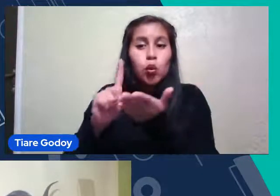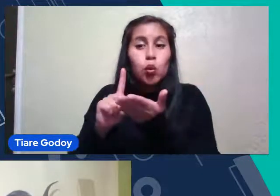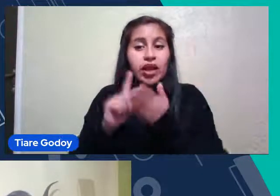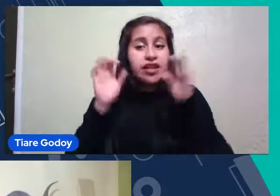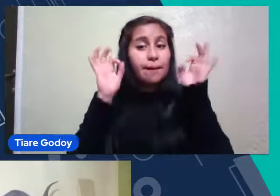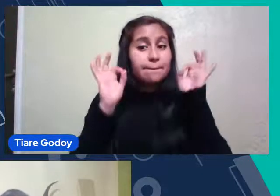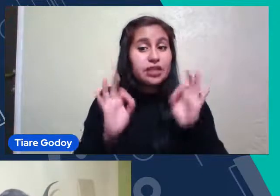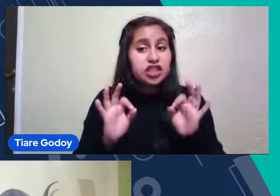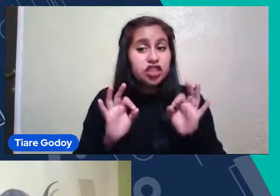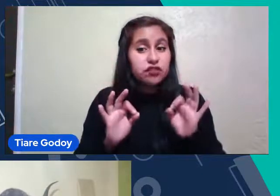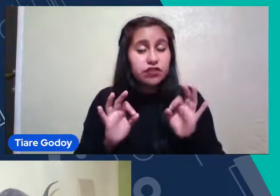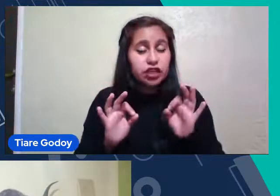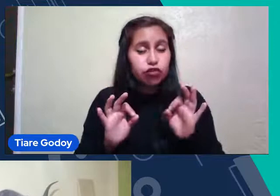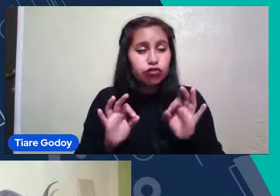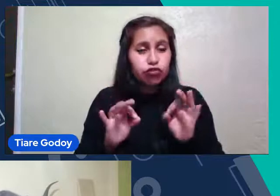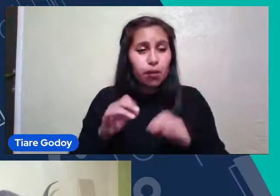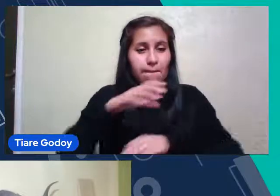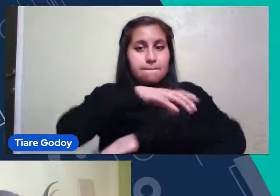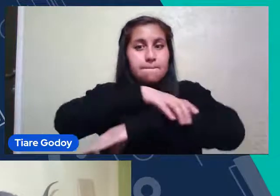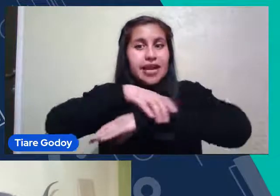Determinadas Que Son Los Brazos Espirales